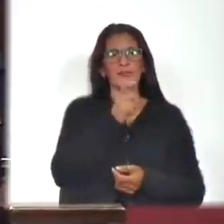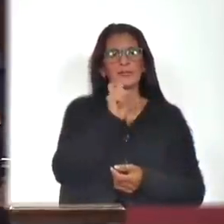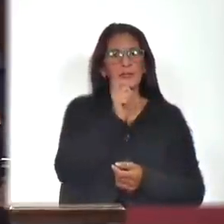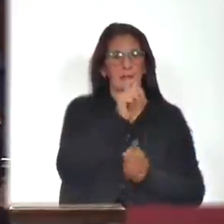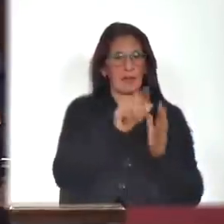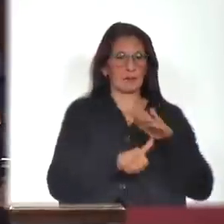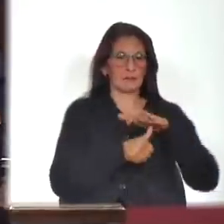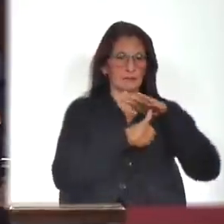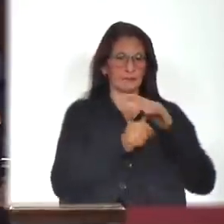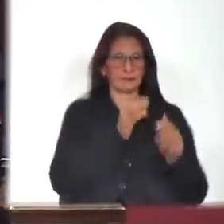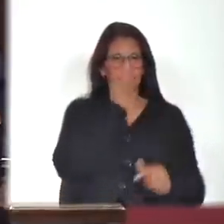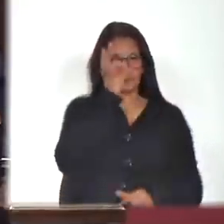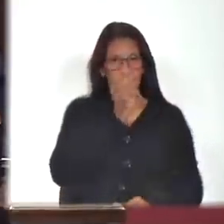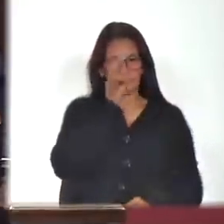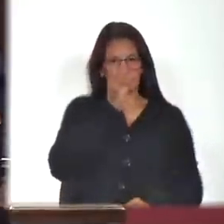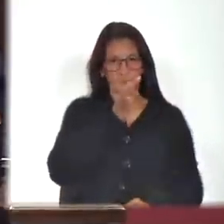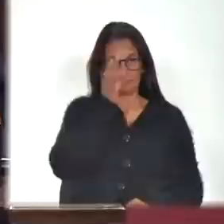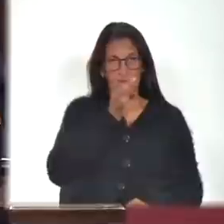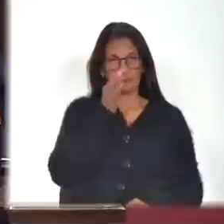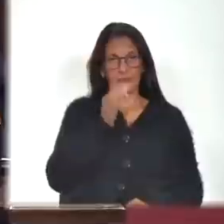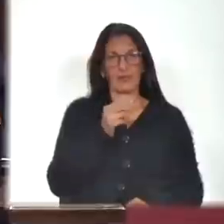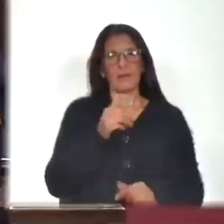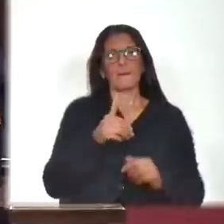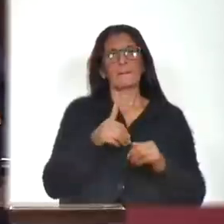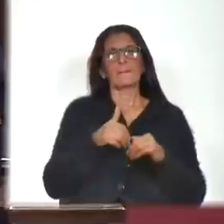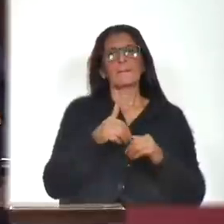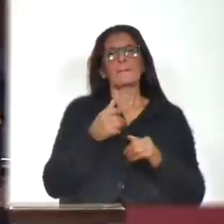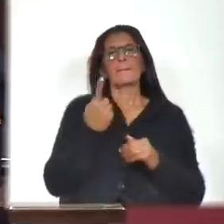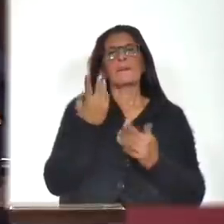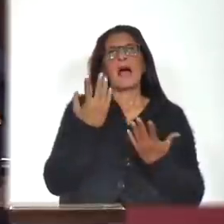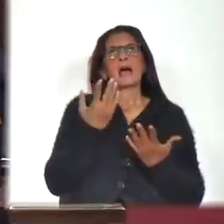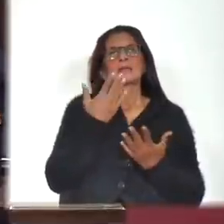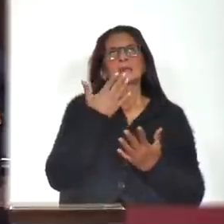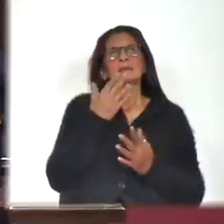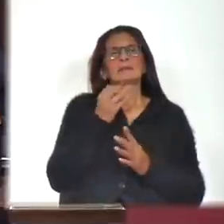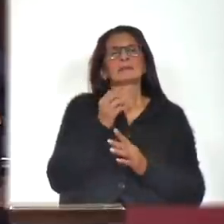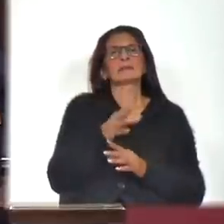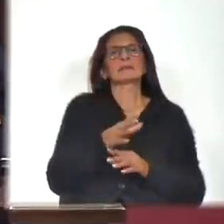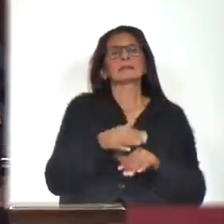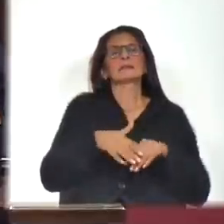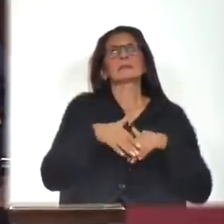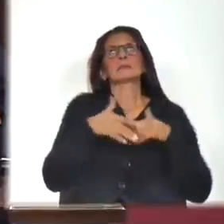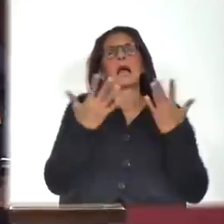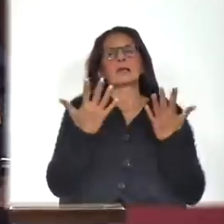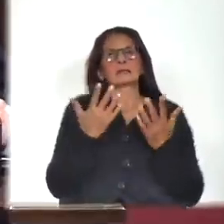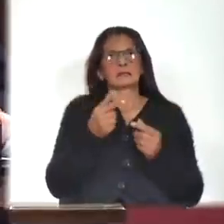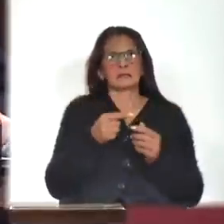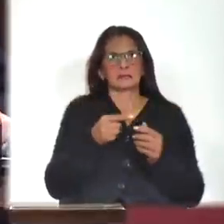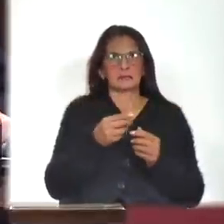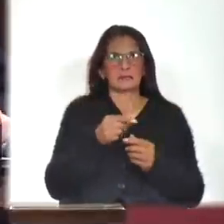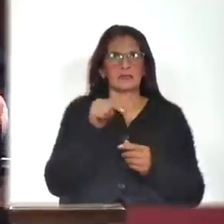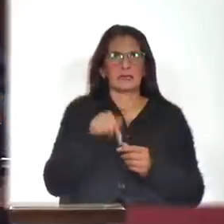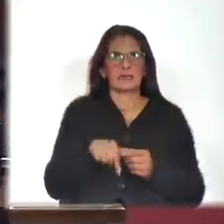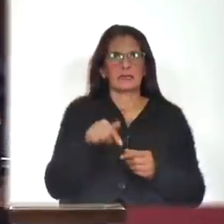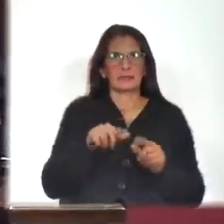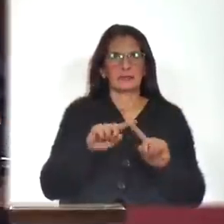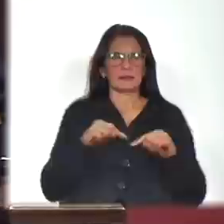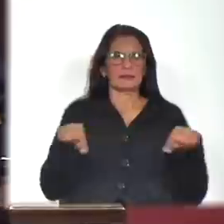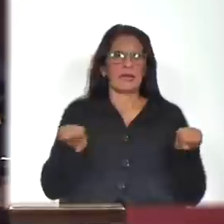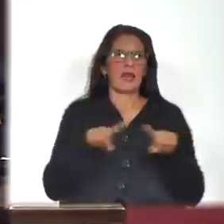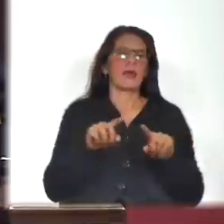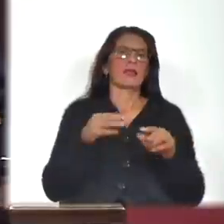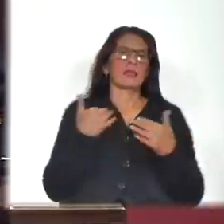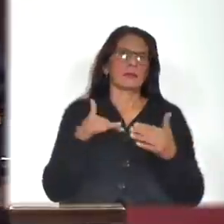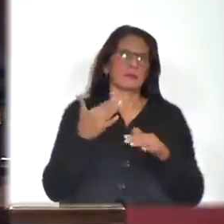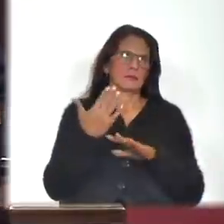profirió uno de los agravios quizás más radicales que se hayan proferido en esta sala de mucho tiempo,